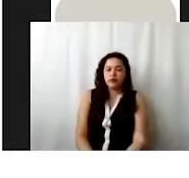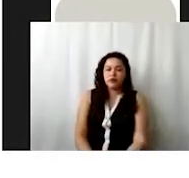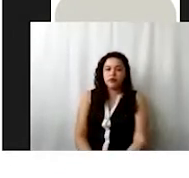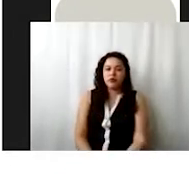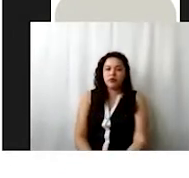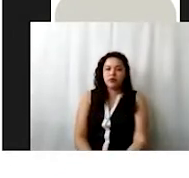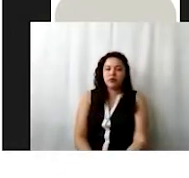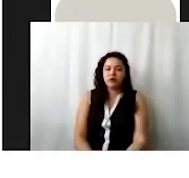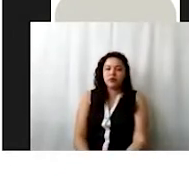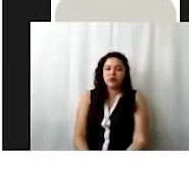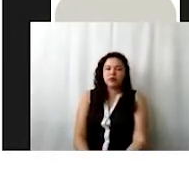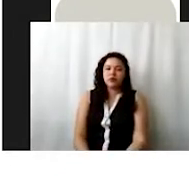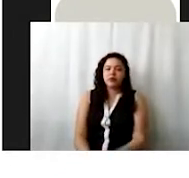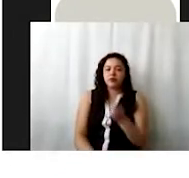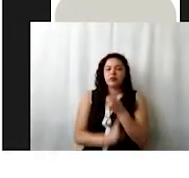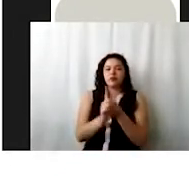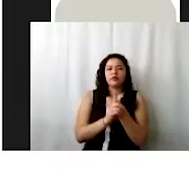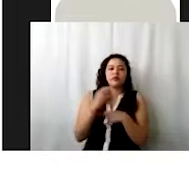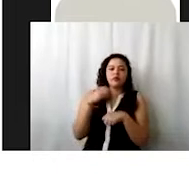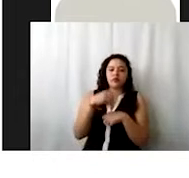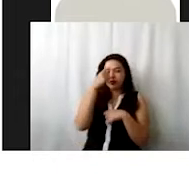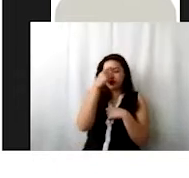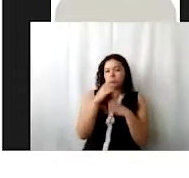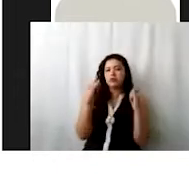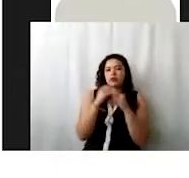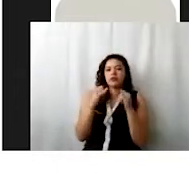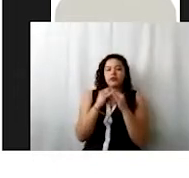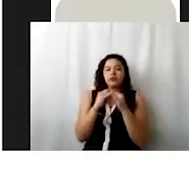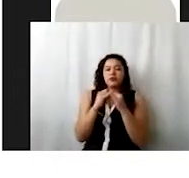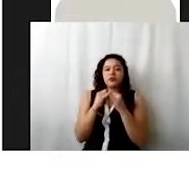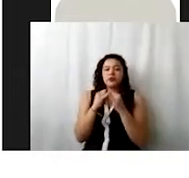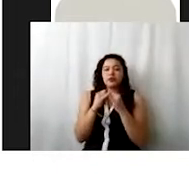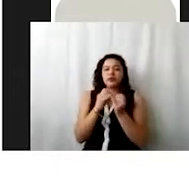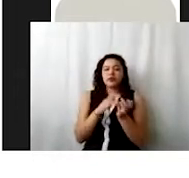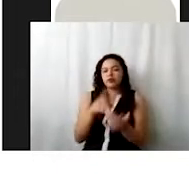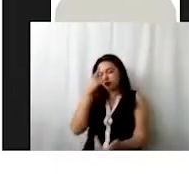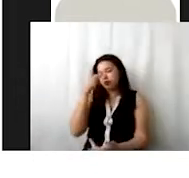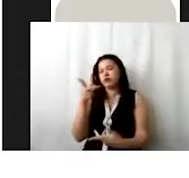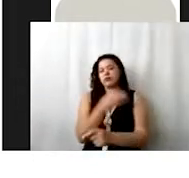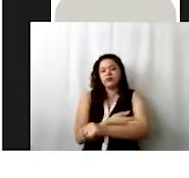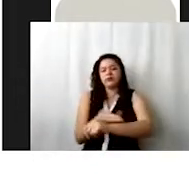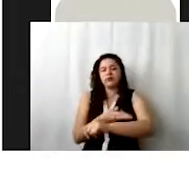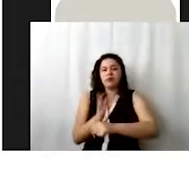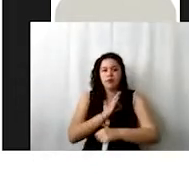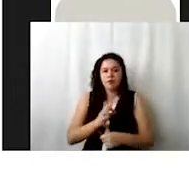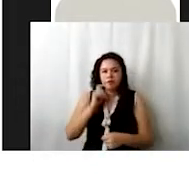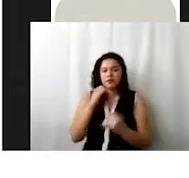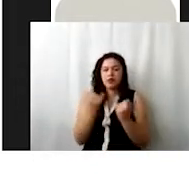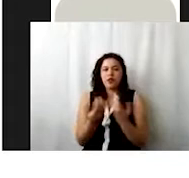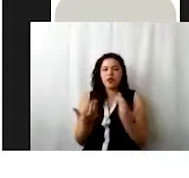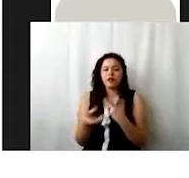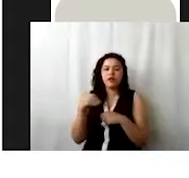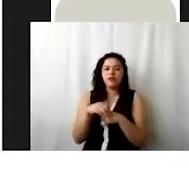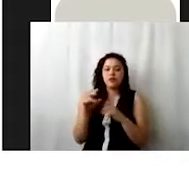se plantea la problemática en la cual la institución va a contribuir para la solución. También se tiene que incorporar la